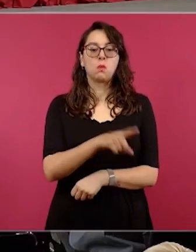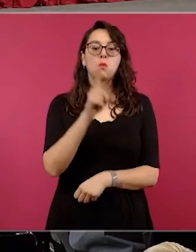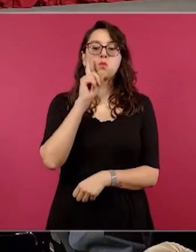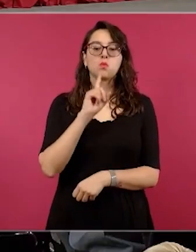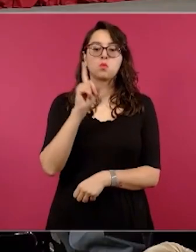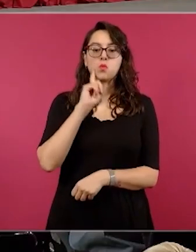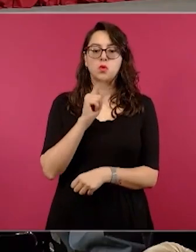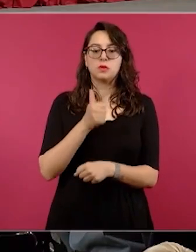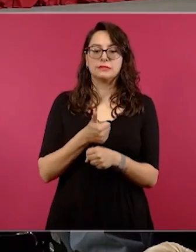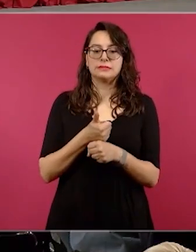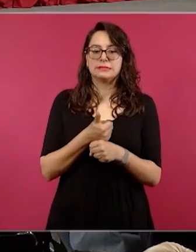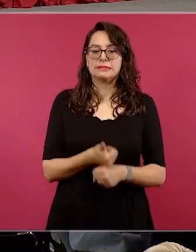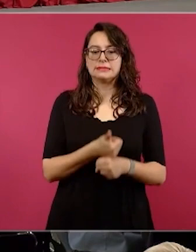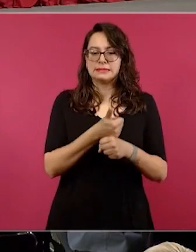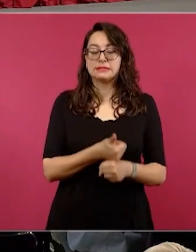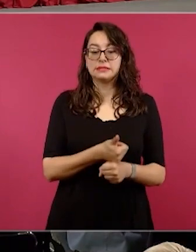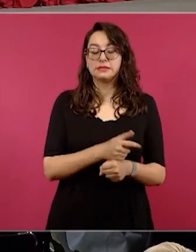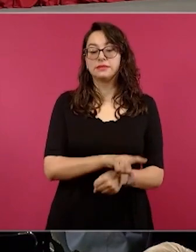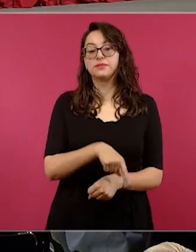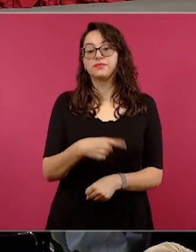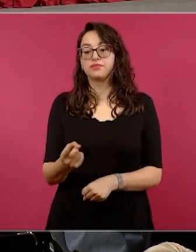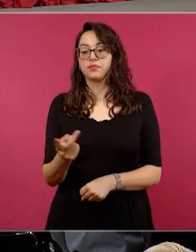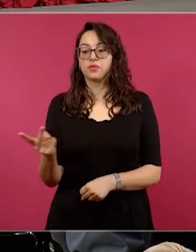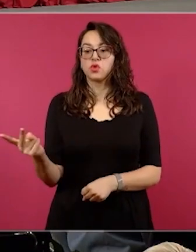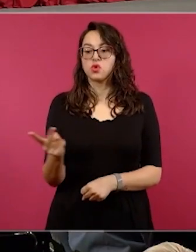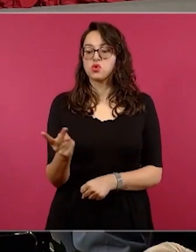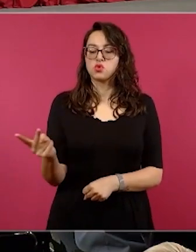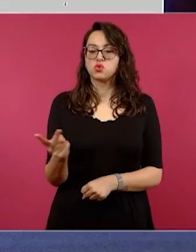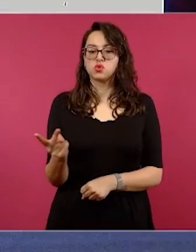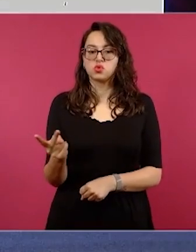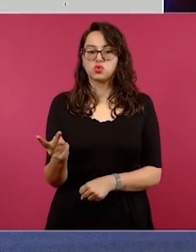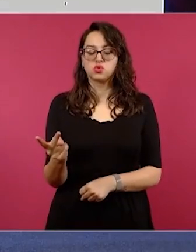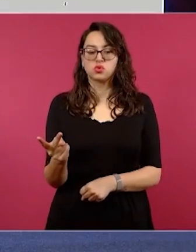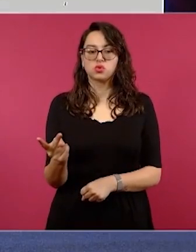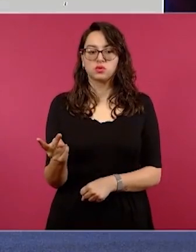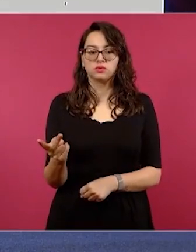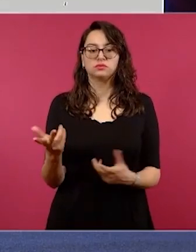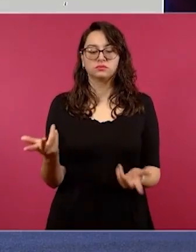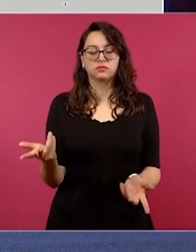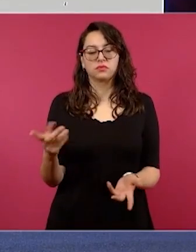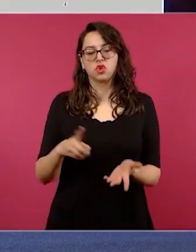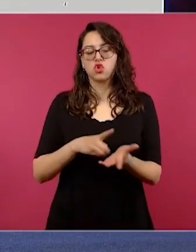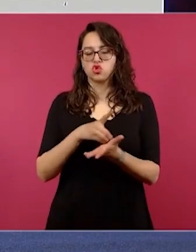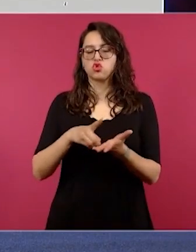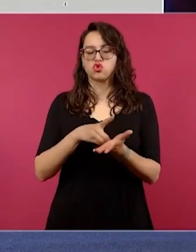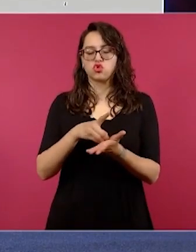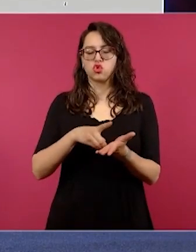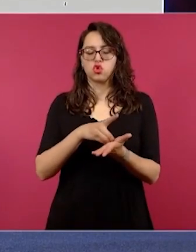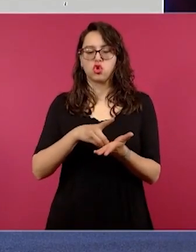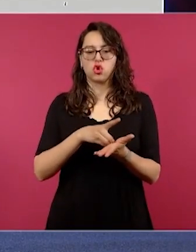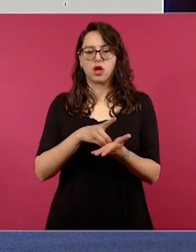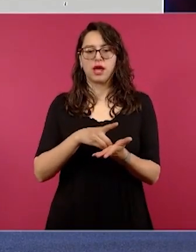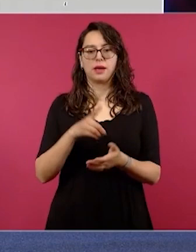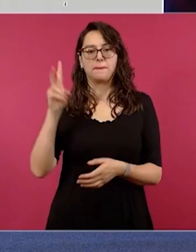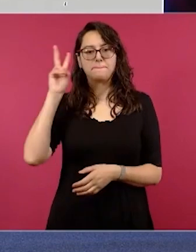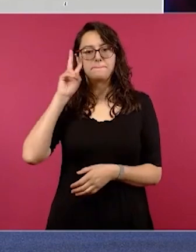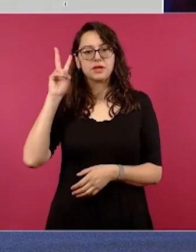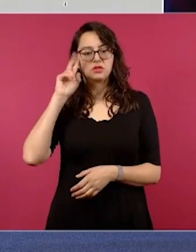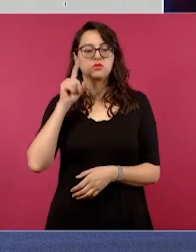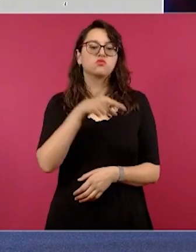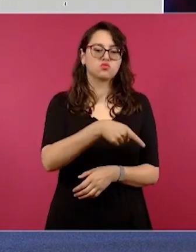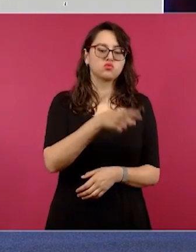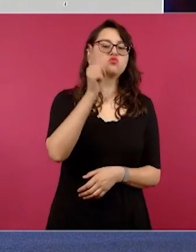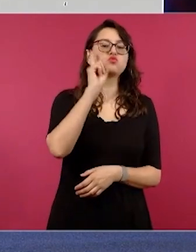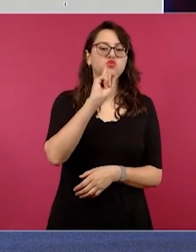Guerrero. Al presentar el informe de cero impunidad en la conferencia mañanera del presidente Andrés Manuel López Obrador de este martes 2 de abril en Palacio Nacional, el